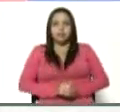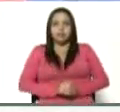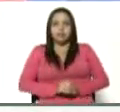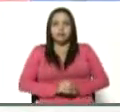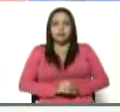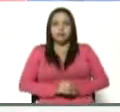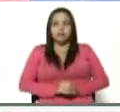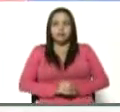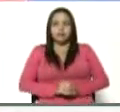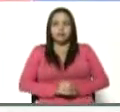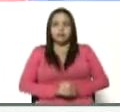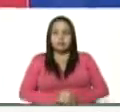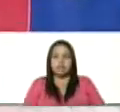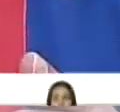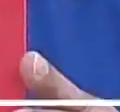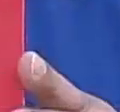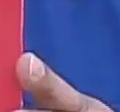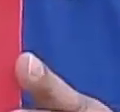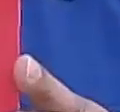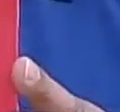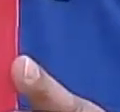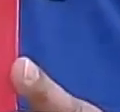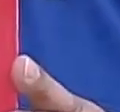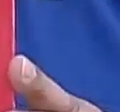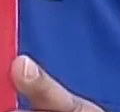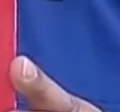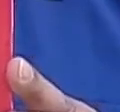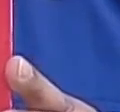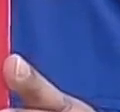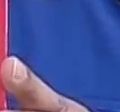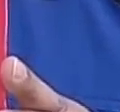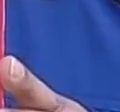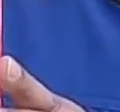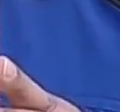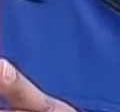aquí abajo dice hacia la prosperidad económica, es nuestra meta,